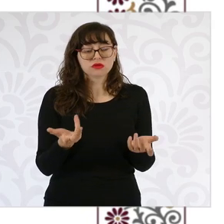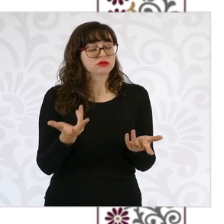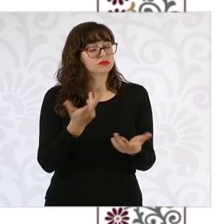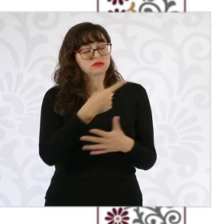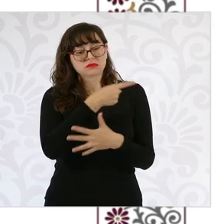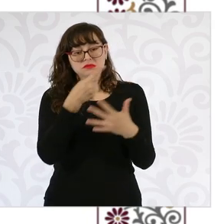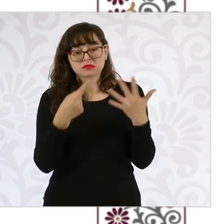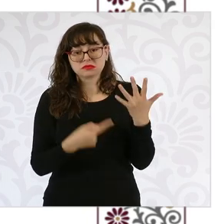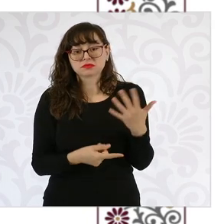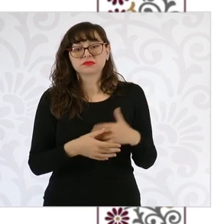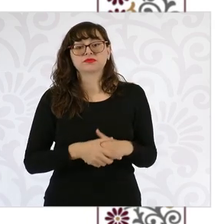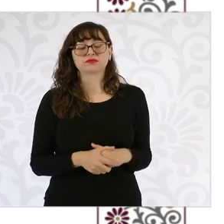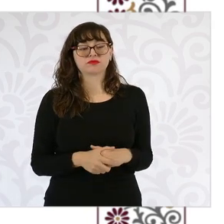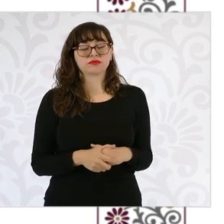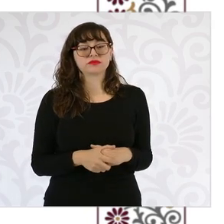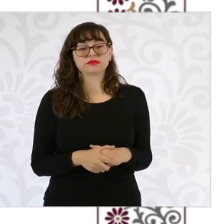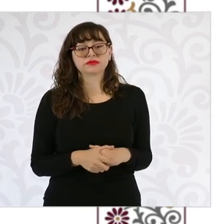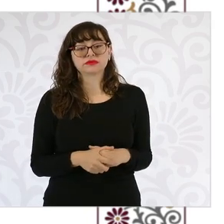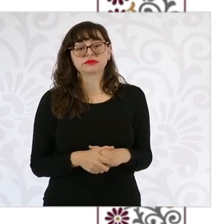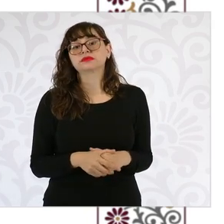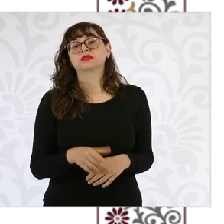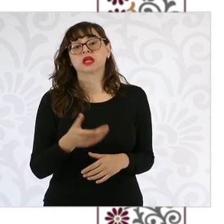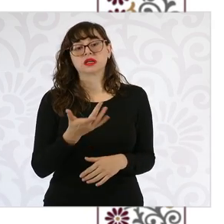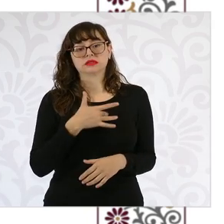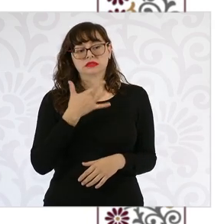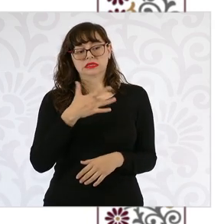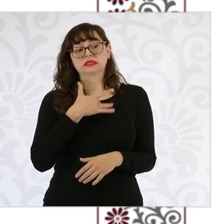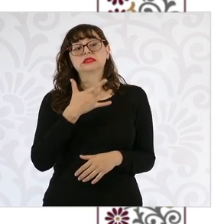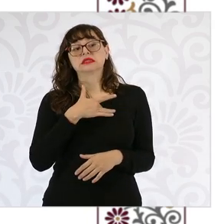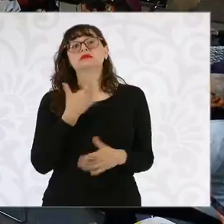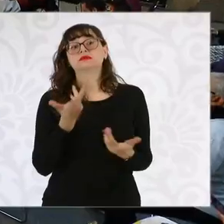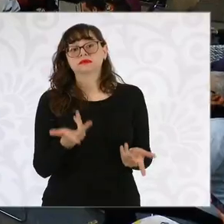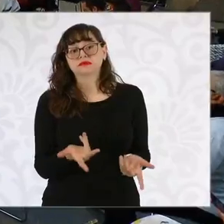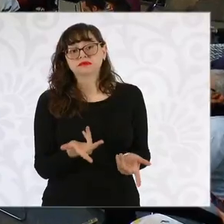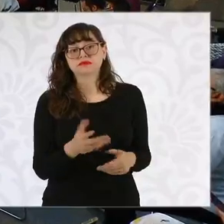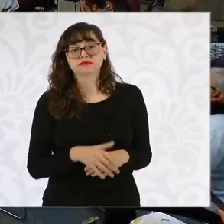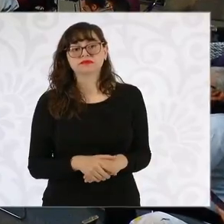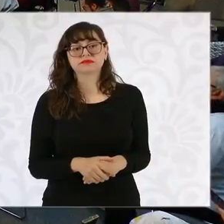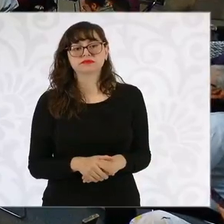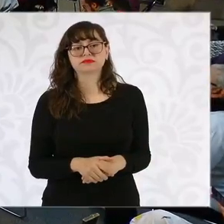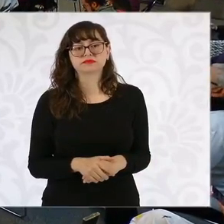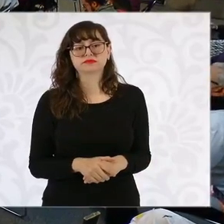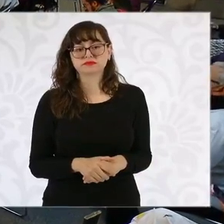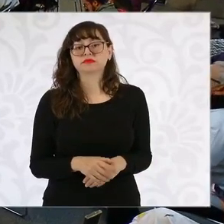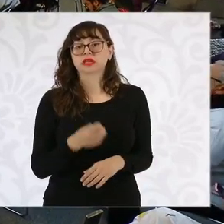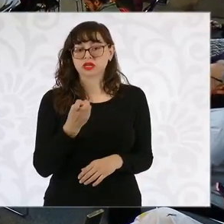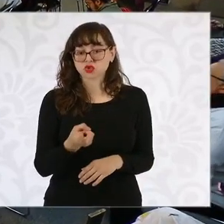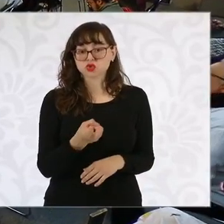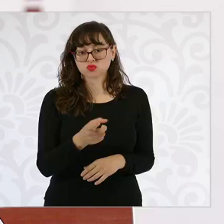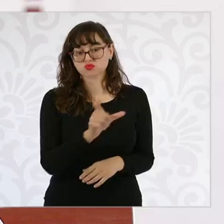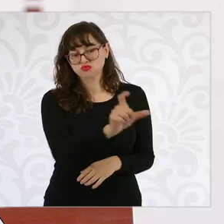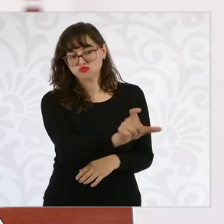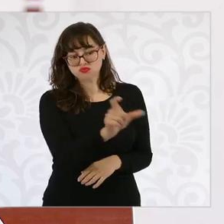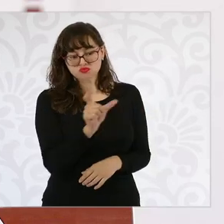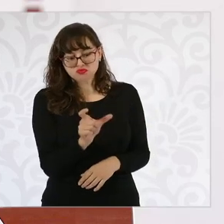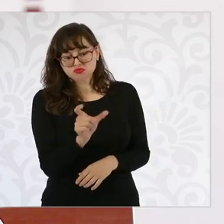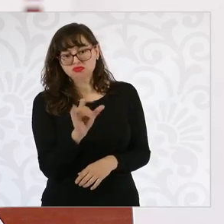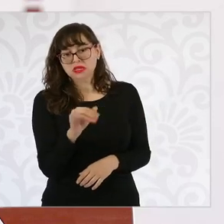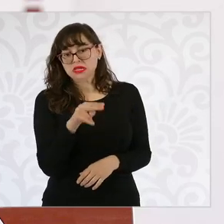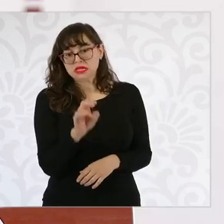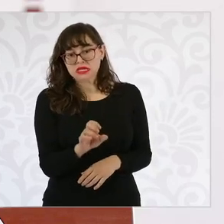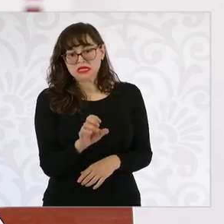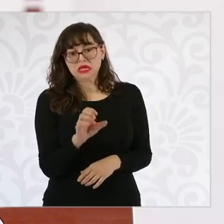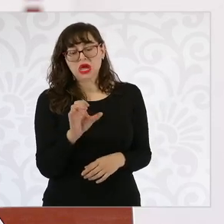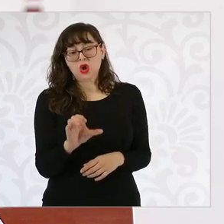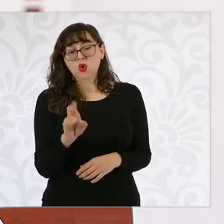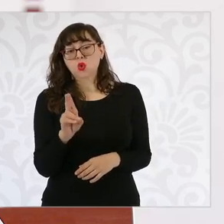alimentos, si hace actividad física y sobre la salud emocional. Y bueno, ya, se les pide una identificación oficial y su